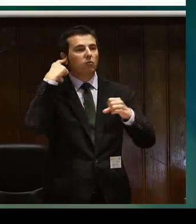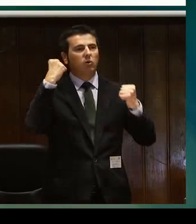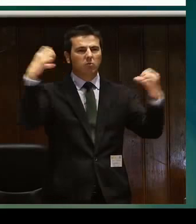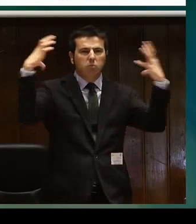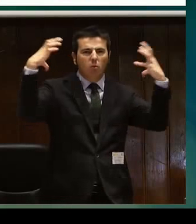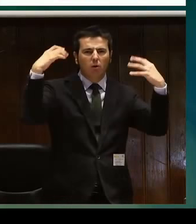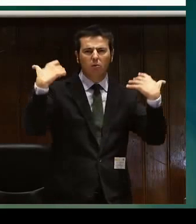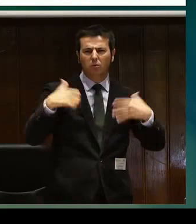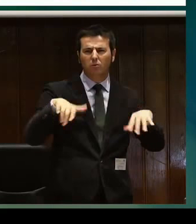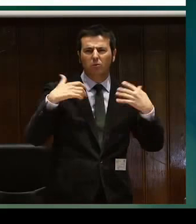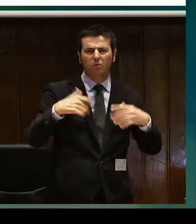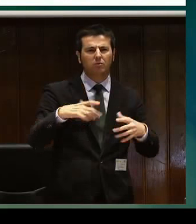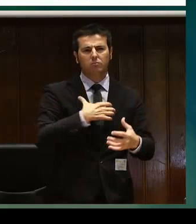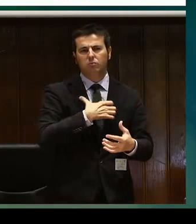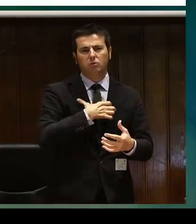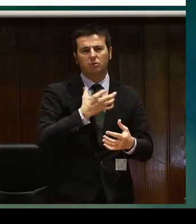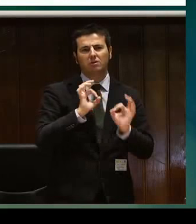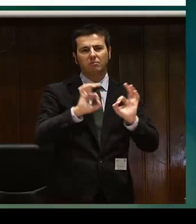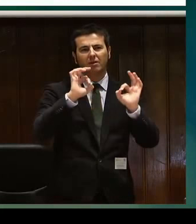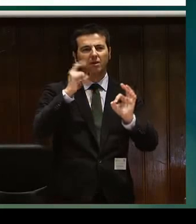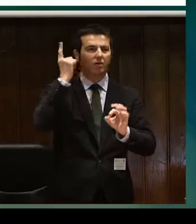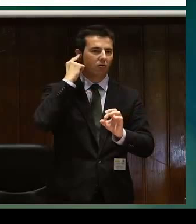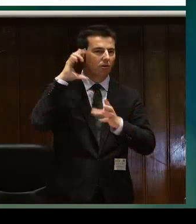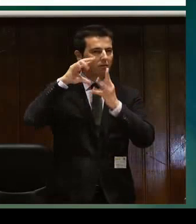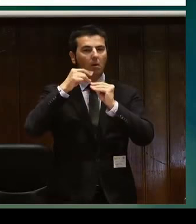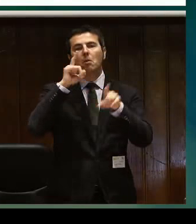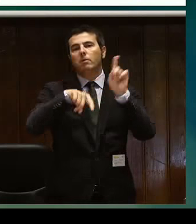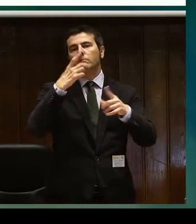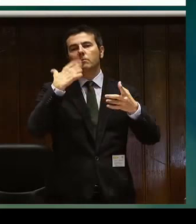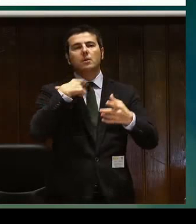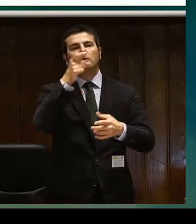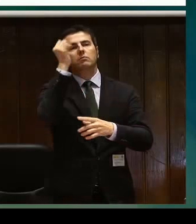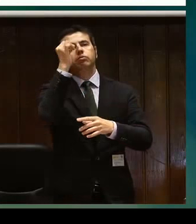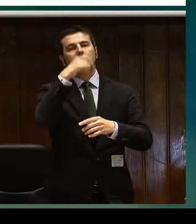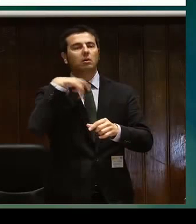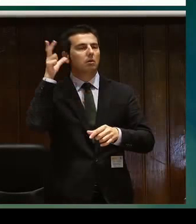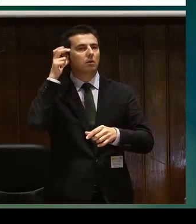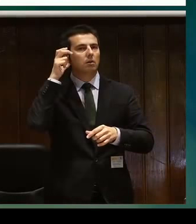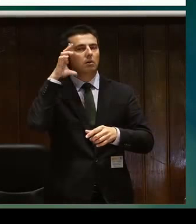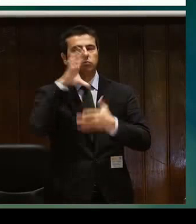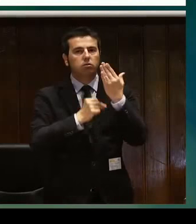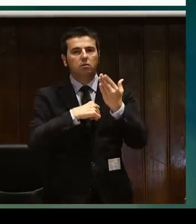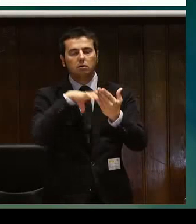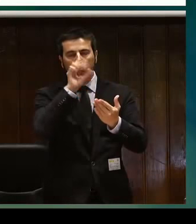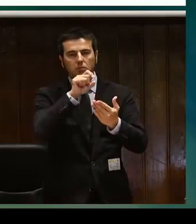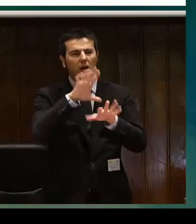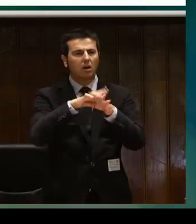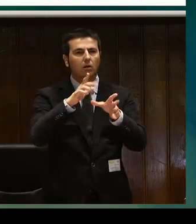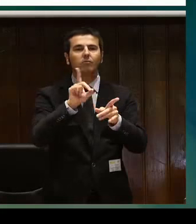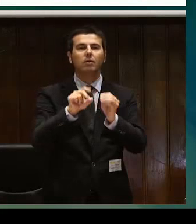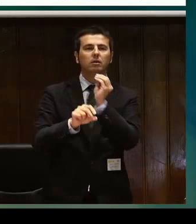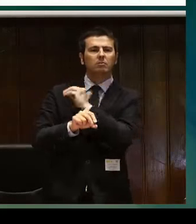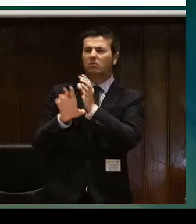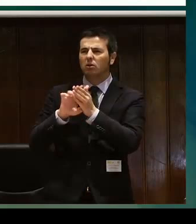coloca cerca para que en situaciones que se requiera porque haya mucho volumen de ruido o no se